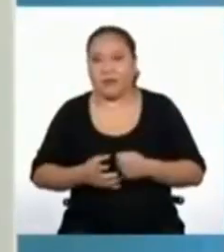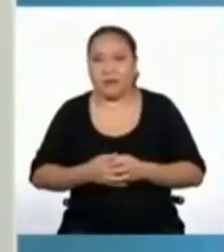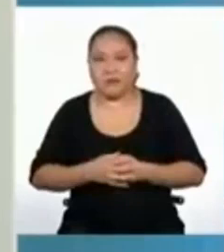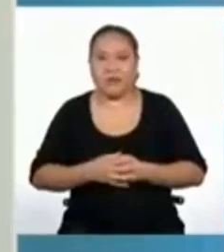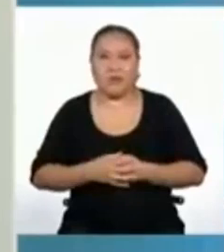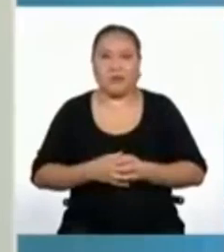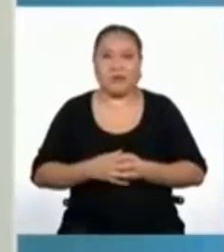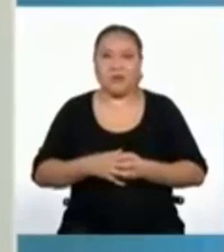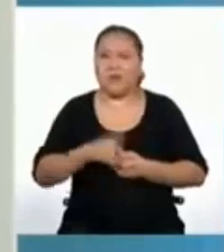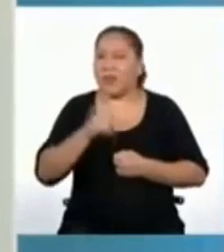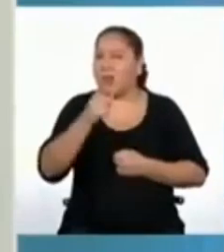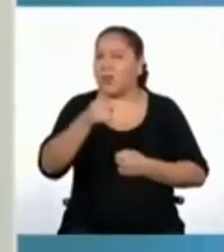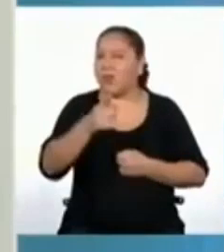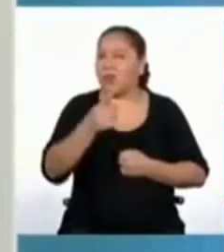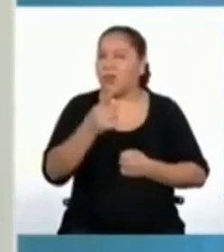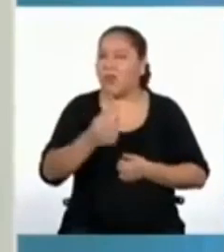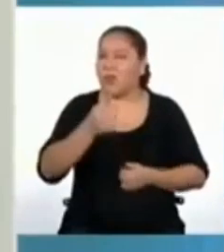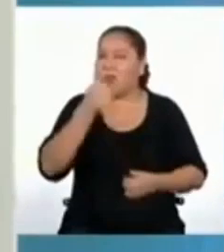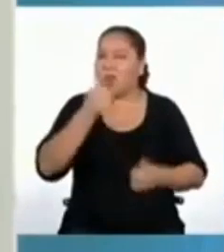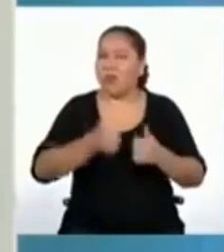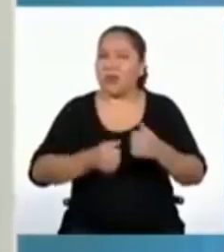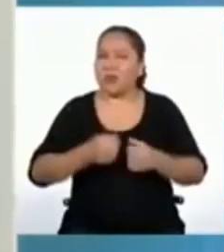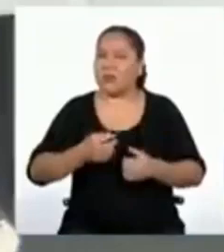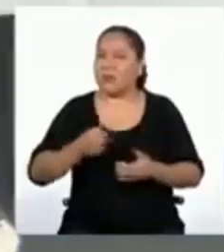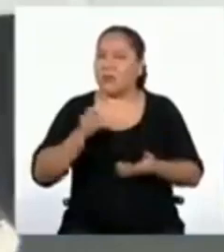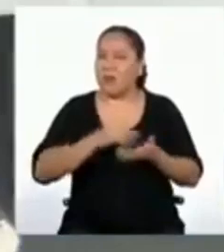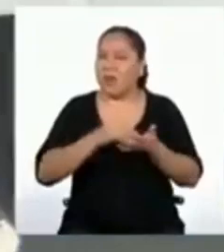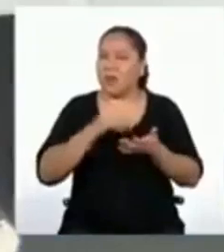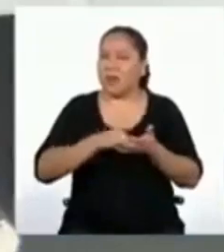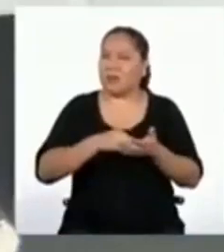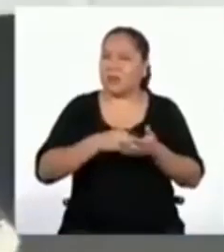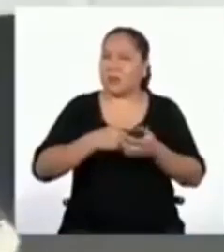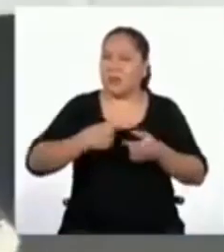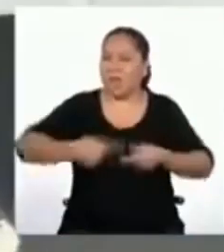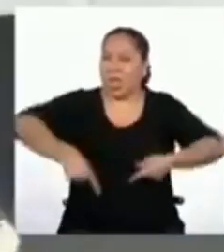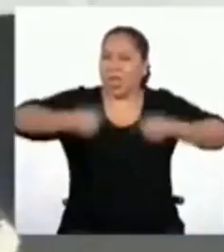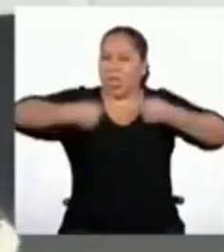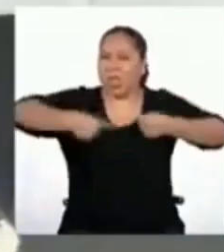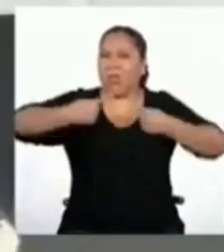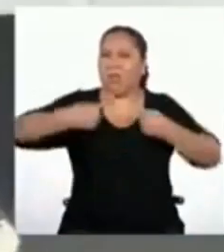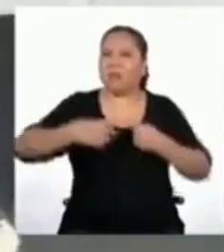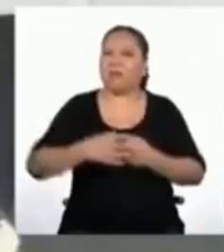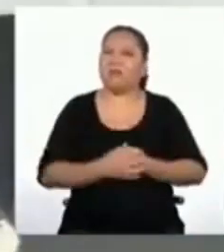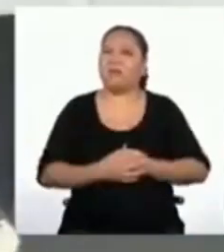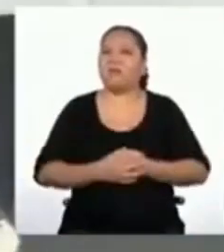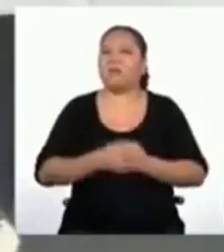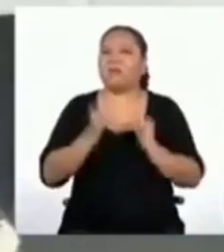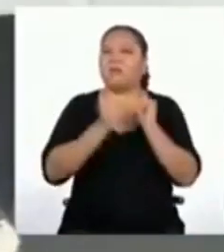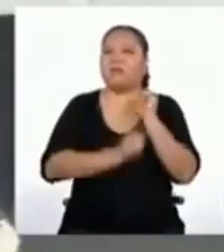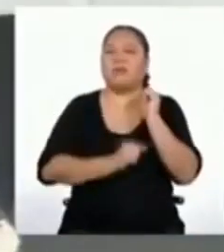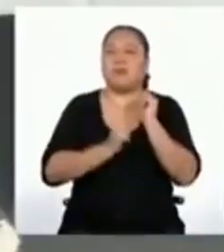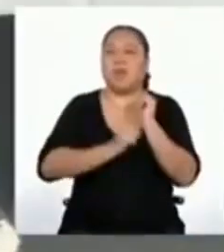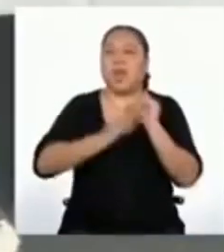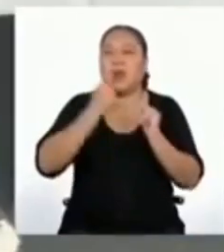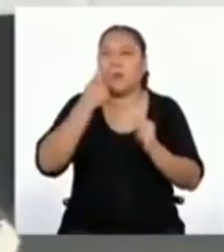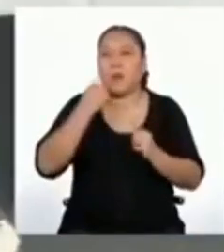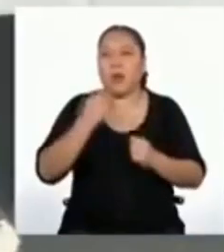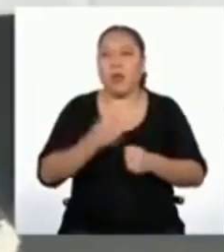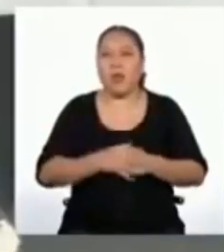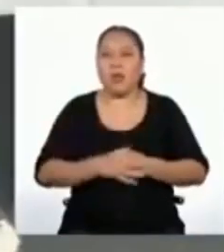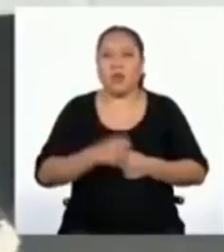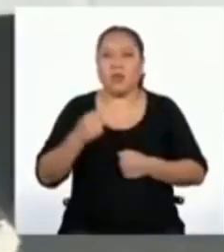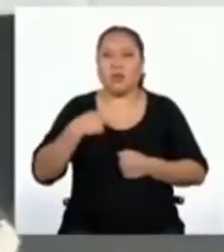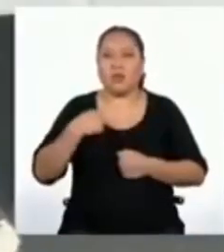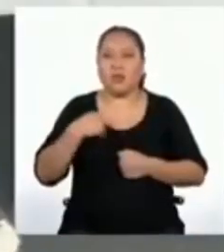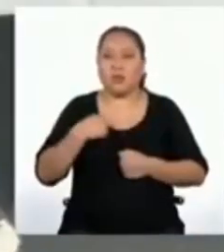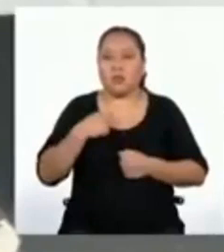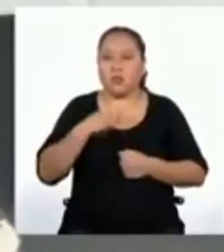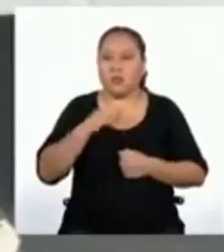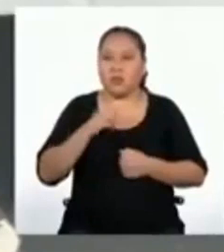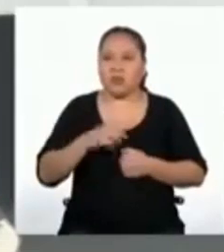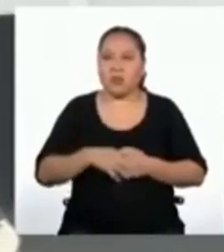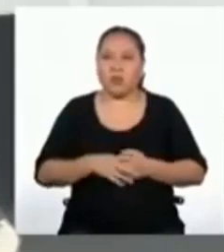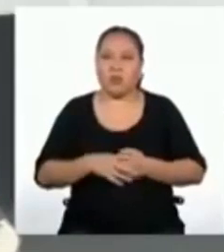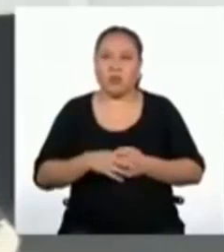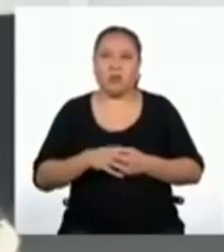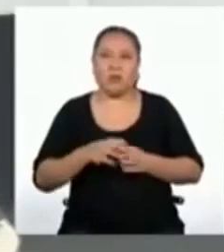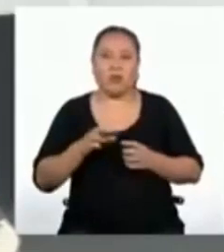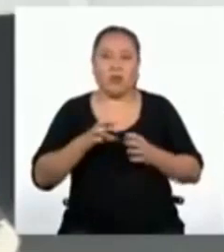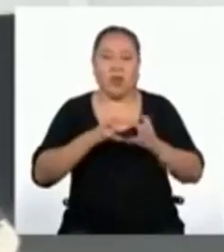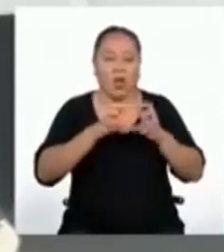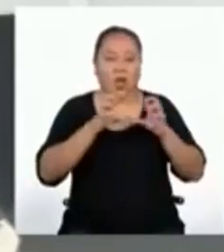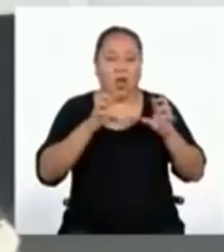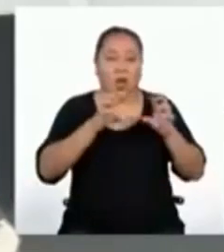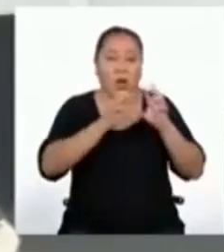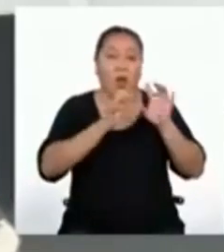Yeremis, ¿cuál ha sido tu peor discusión? Con mi hermano. Cuando alguna vez que le desinstalé uno de sus